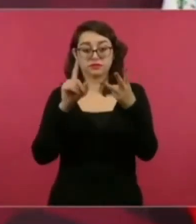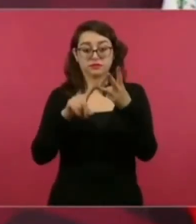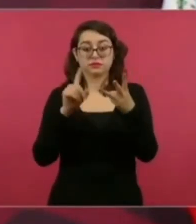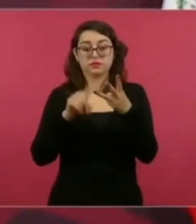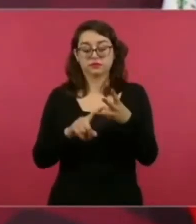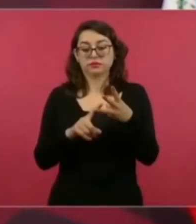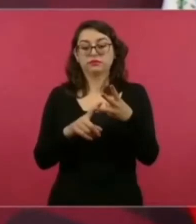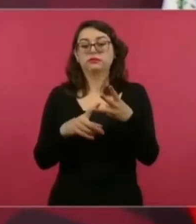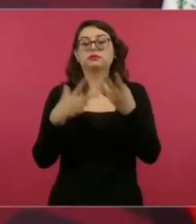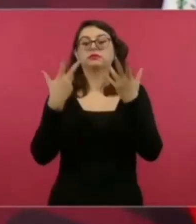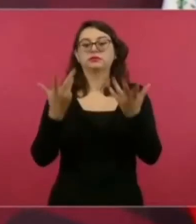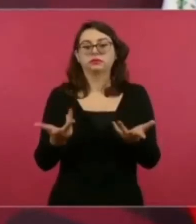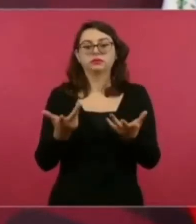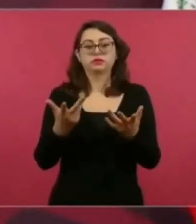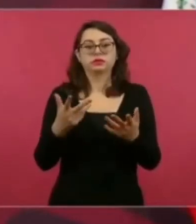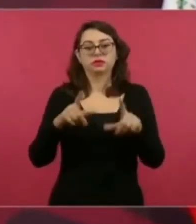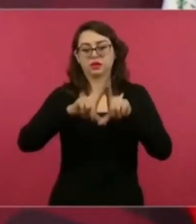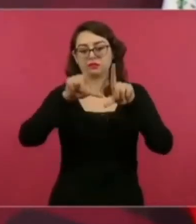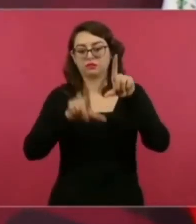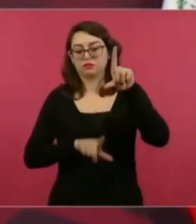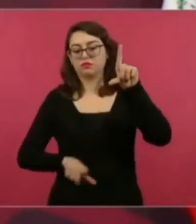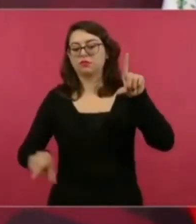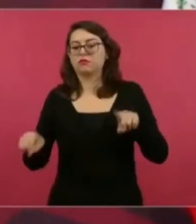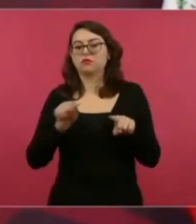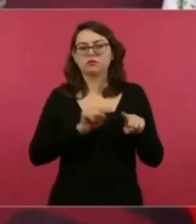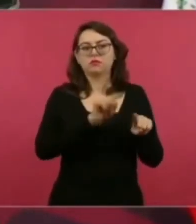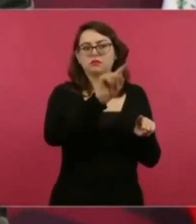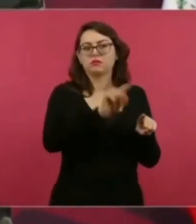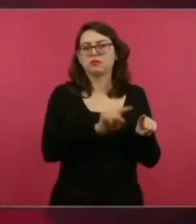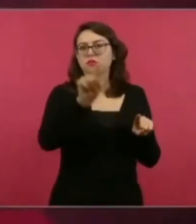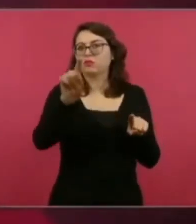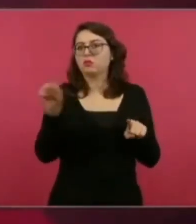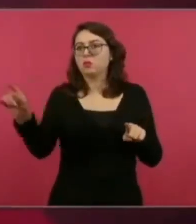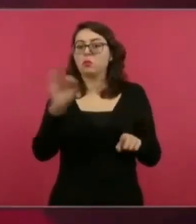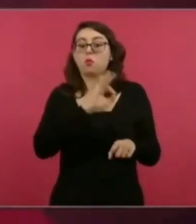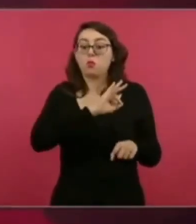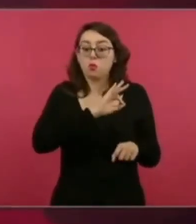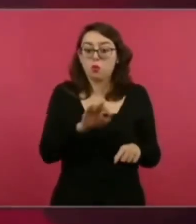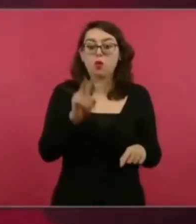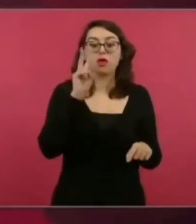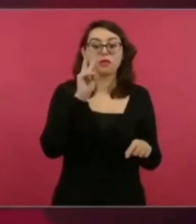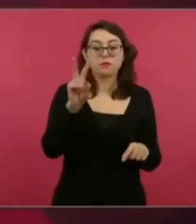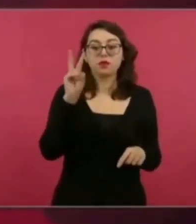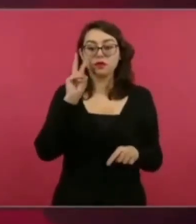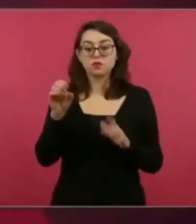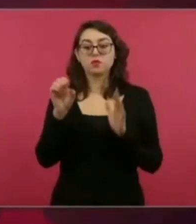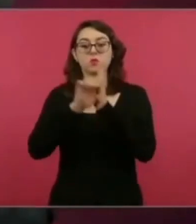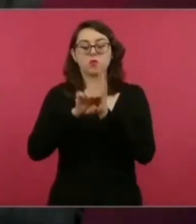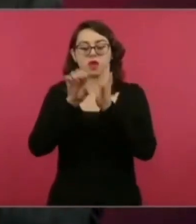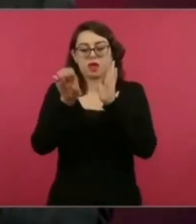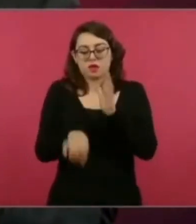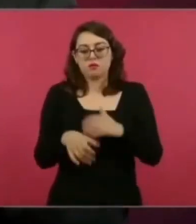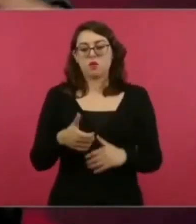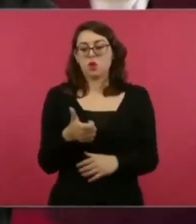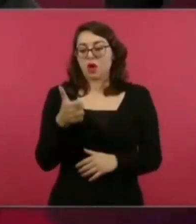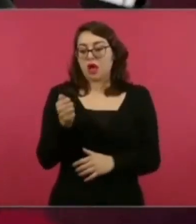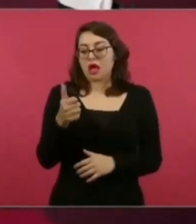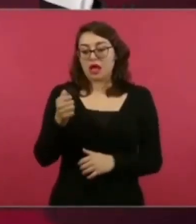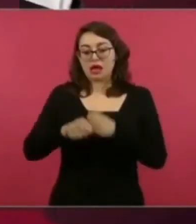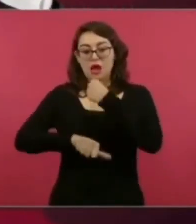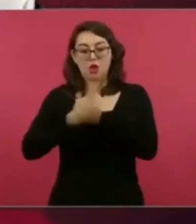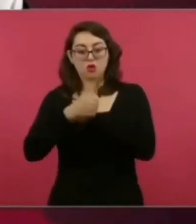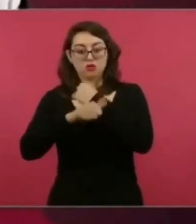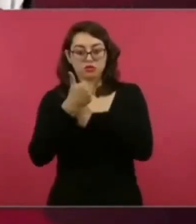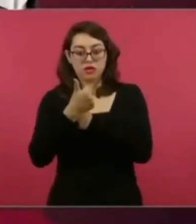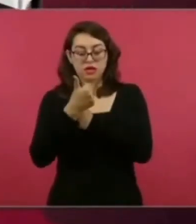se está ampliando la cobertura por ejemplo ya el canal 11 ya se ve